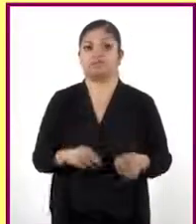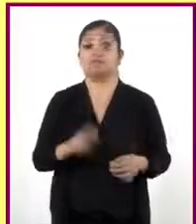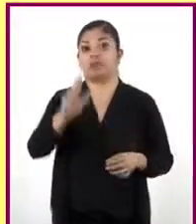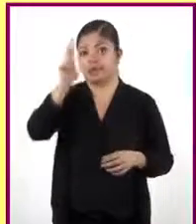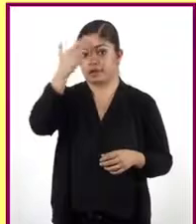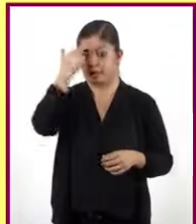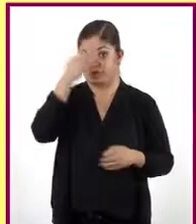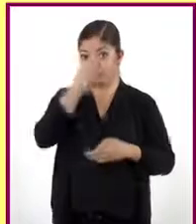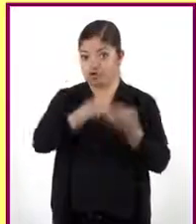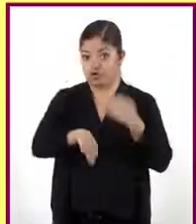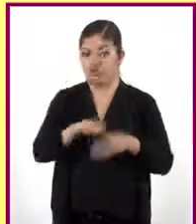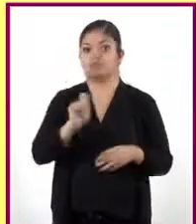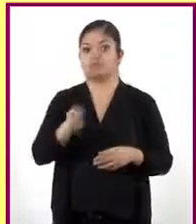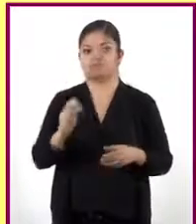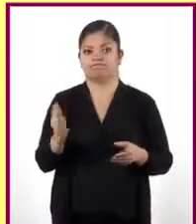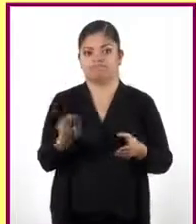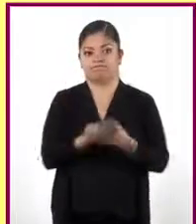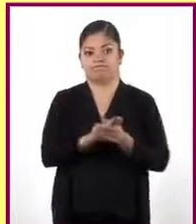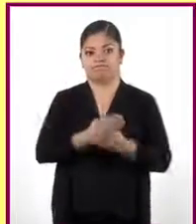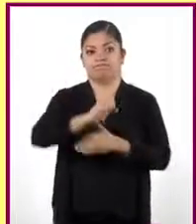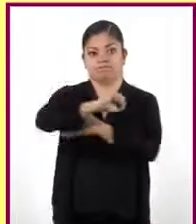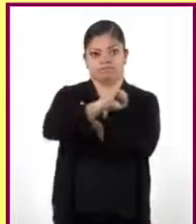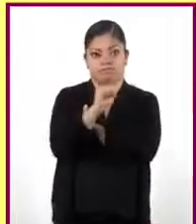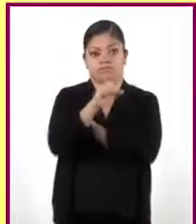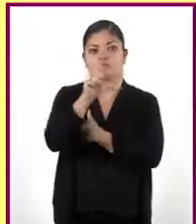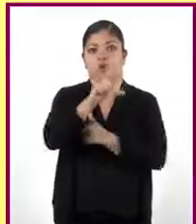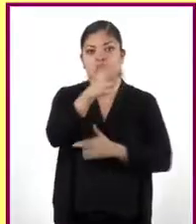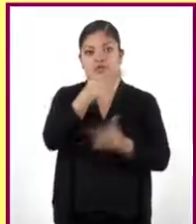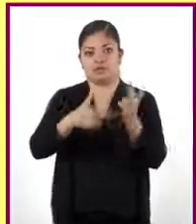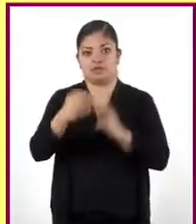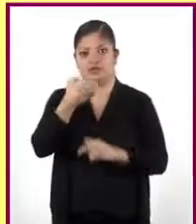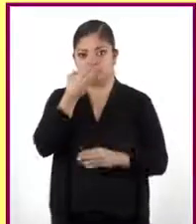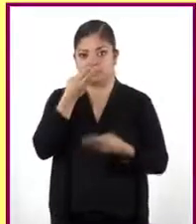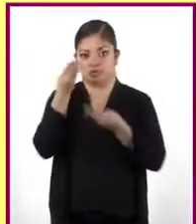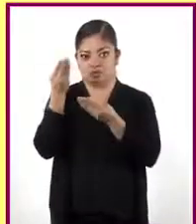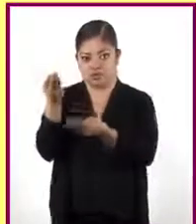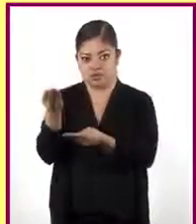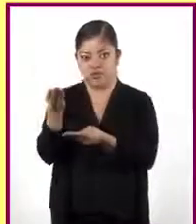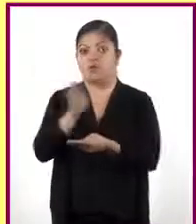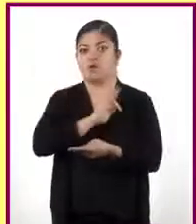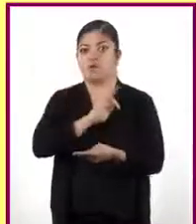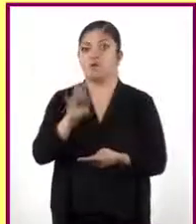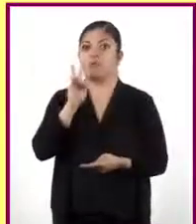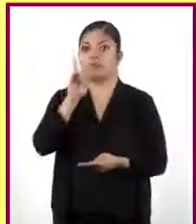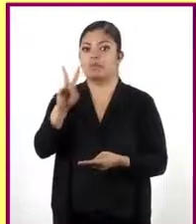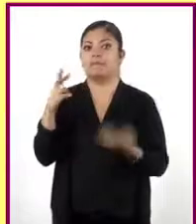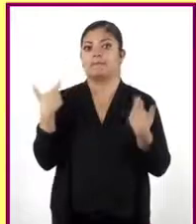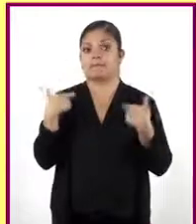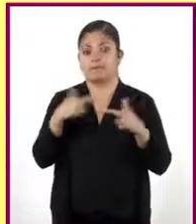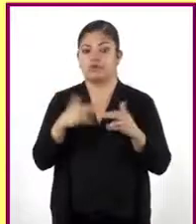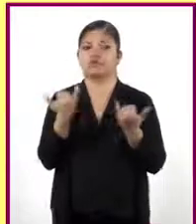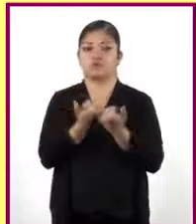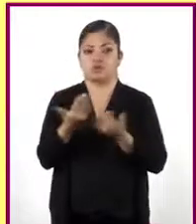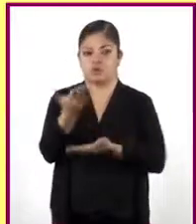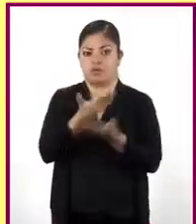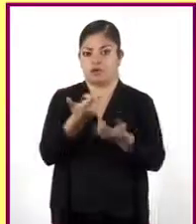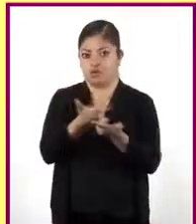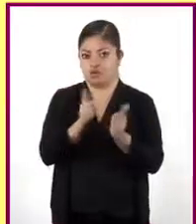integrarán a su carpeta de experiencias para cuando regresen a clases. Lo presenten a su docente y grupo. ¿Están listas y listos?